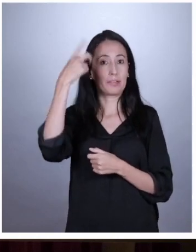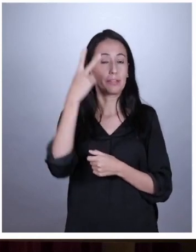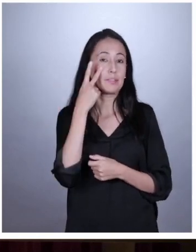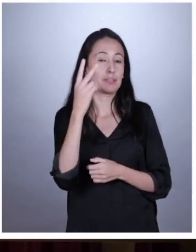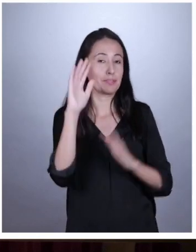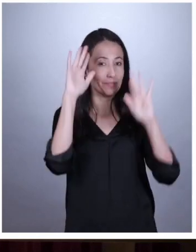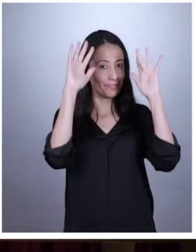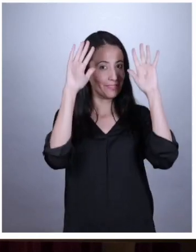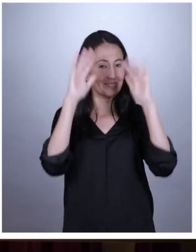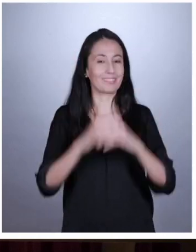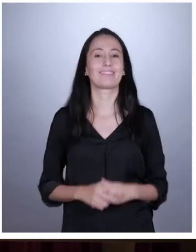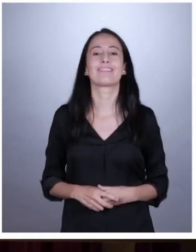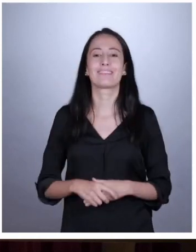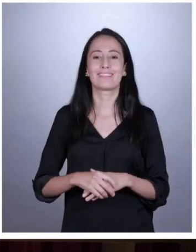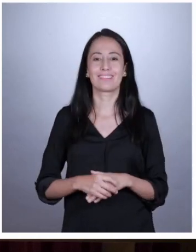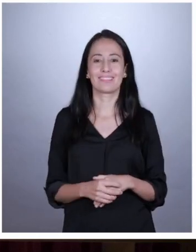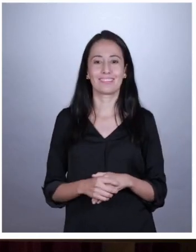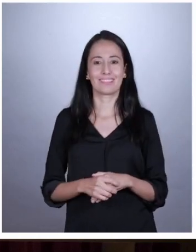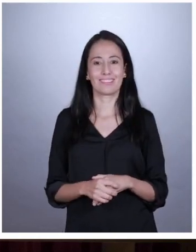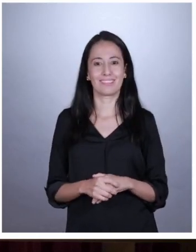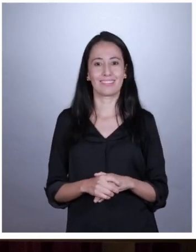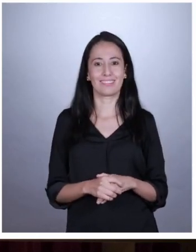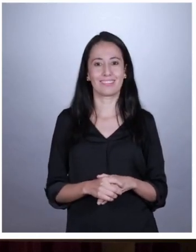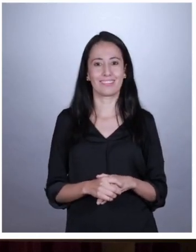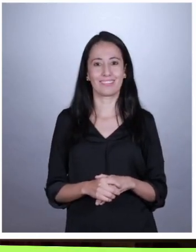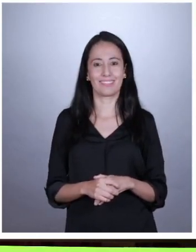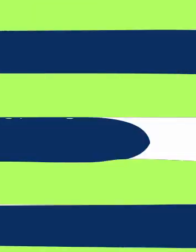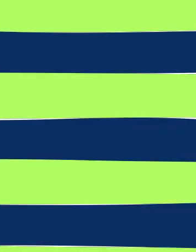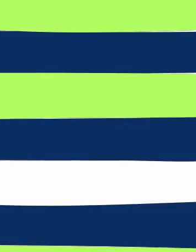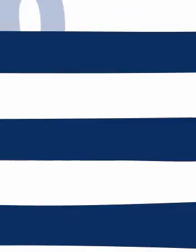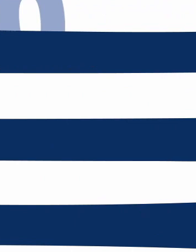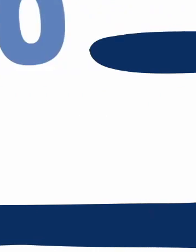y nos vemos en un próximo video. Bye, bye. ¡Woohoo!